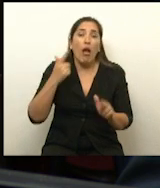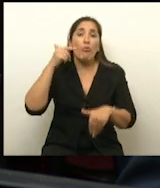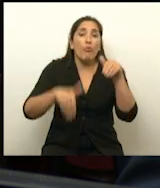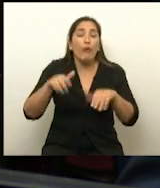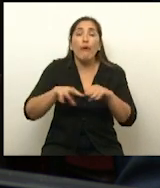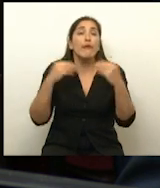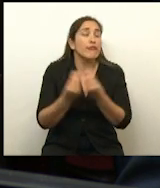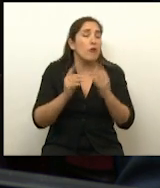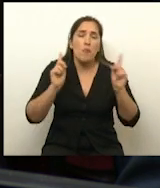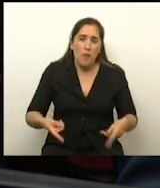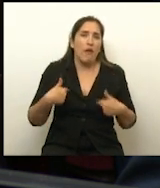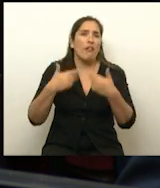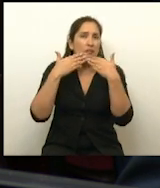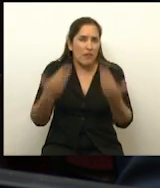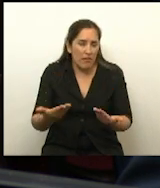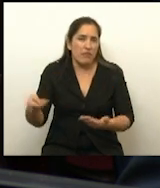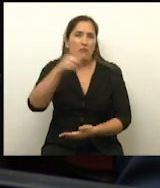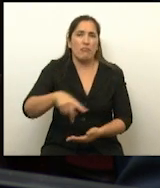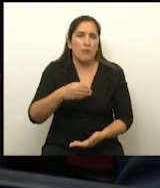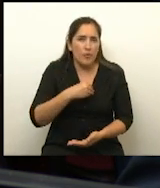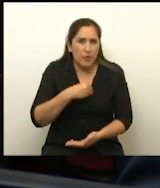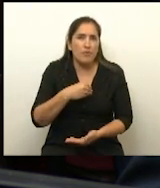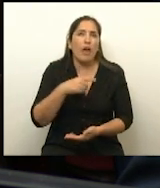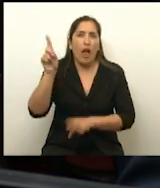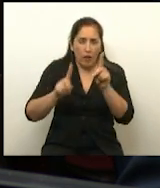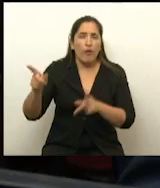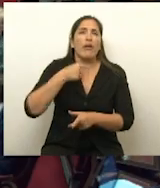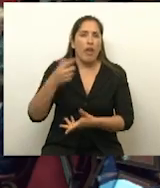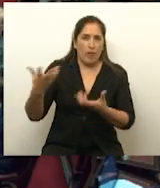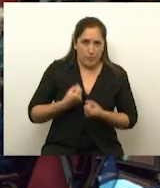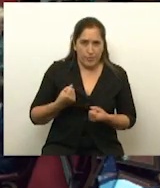yo agradezco la voluntad de los que nos quieran acompañar.